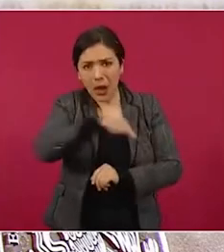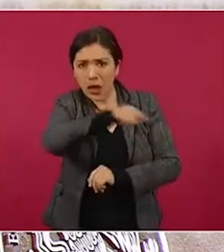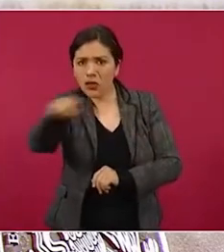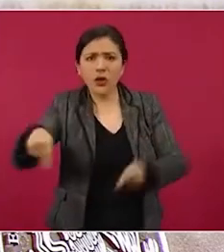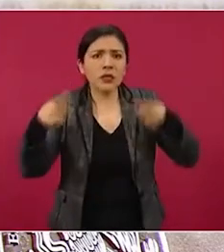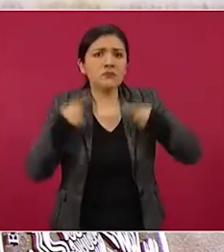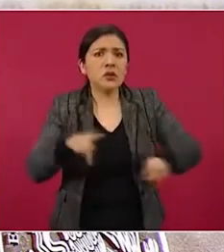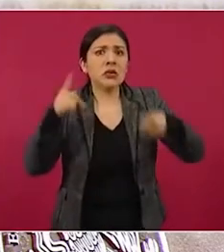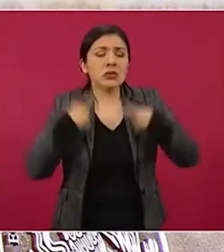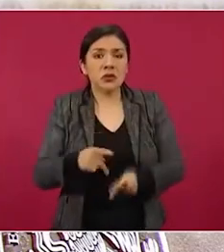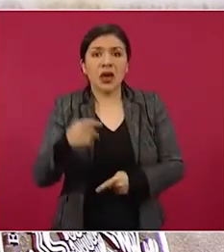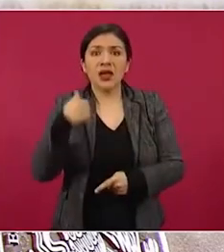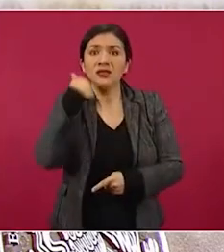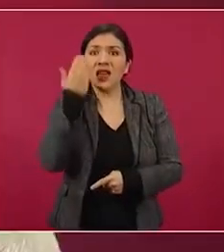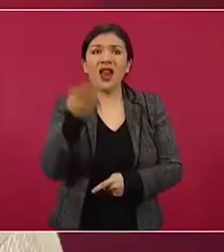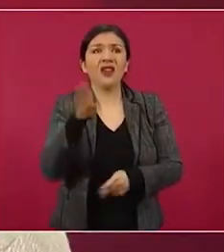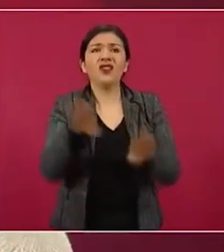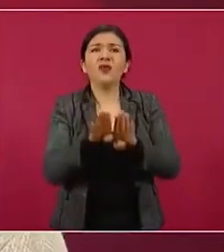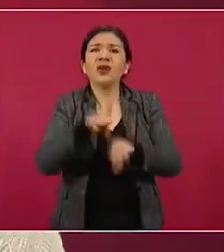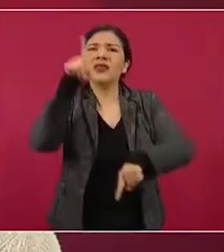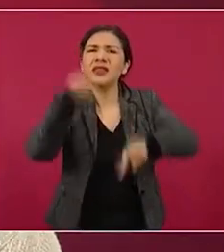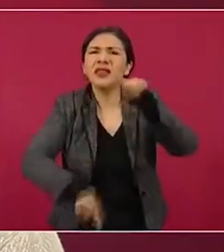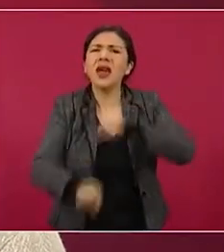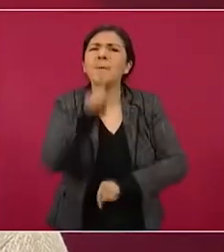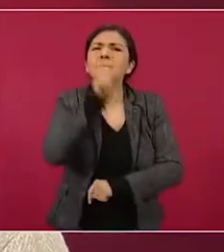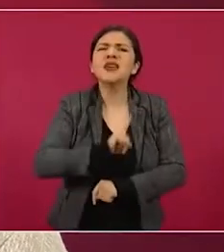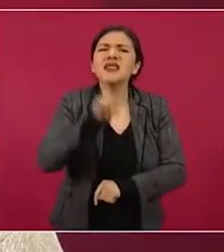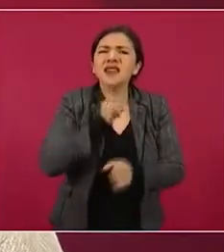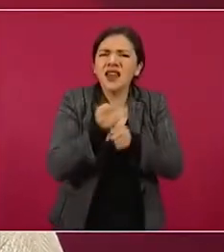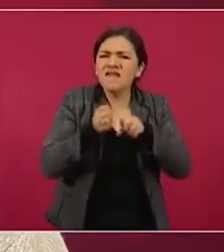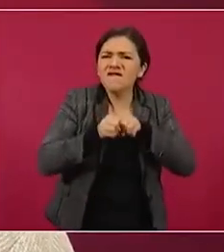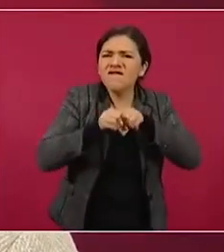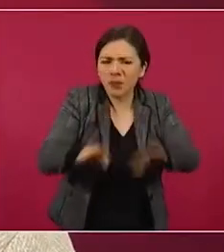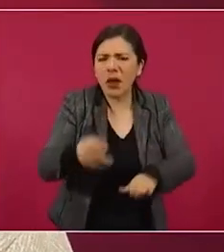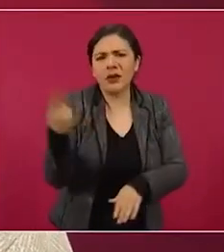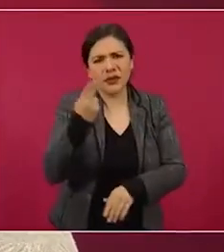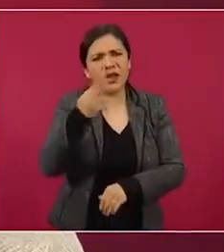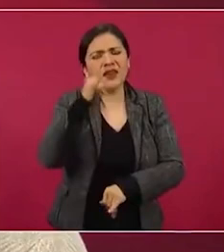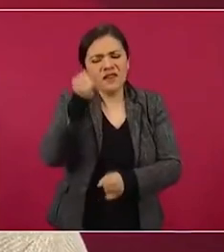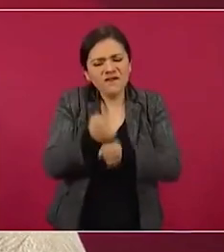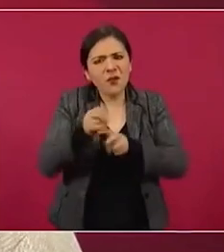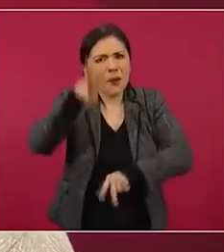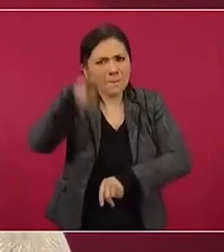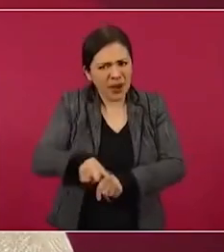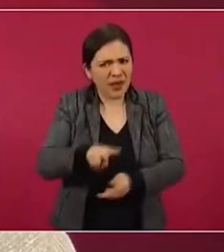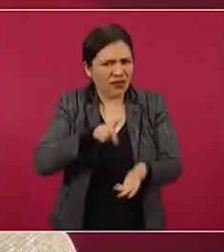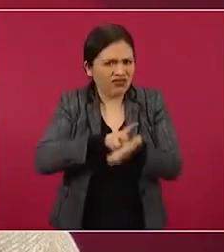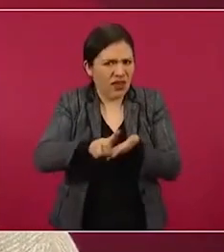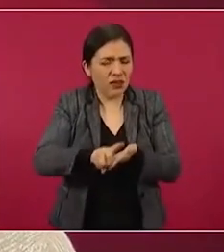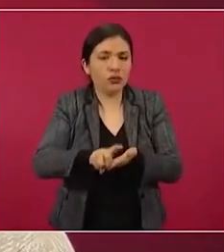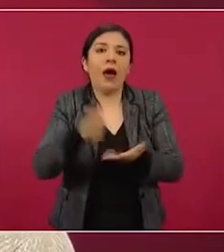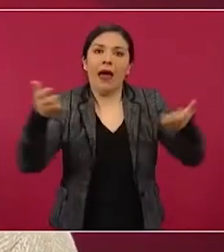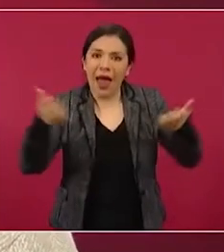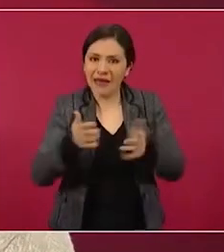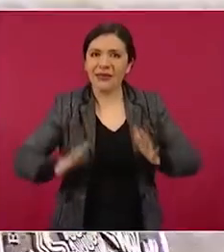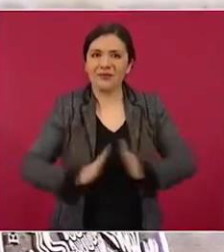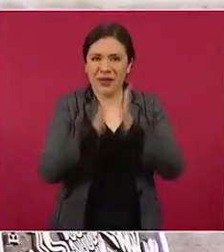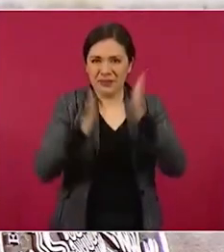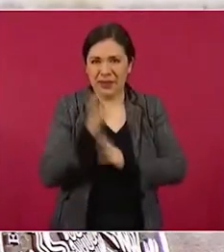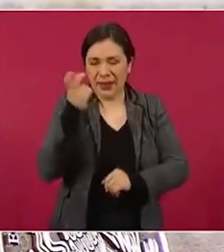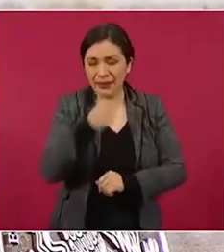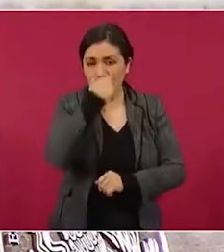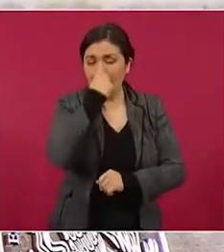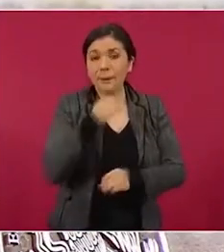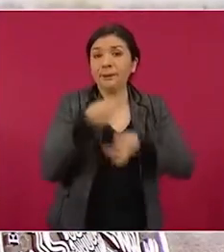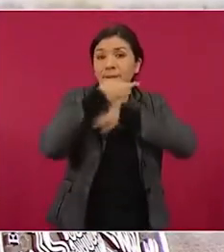comprometidos contra la infodemia y el derecho a la información, verás, participen en este ejercicio. Esta